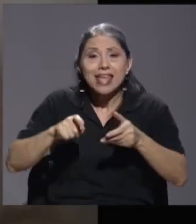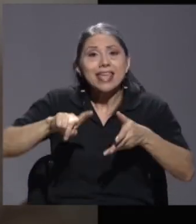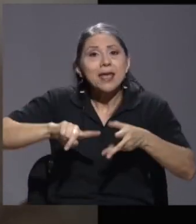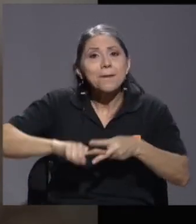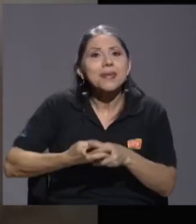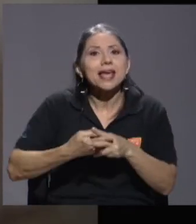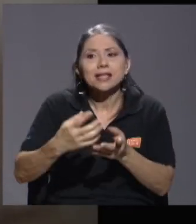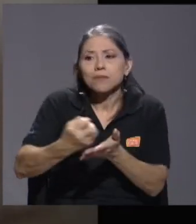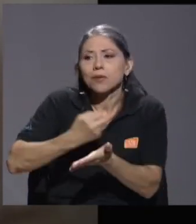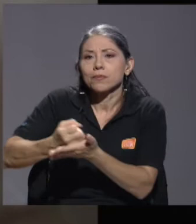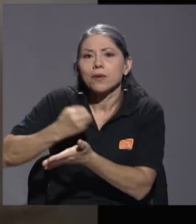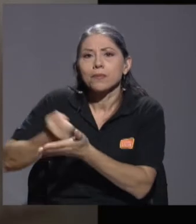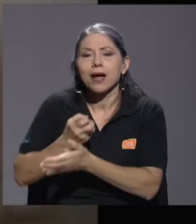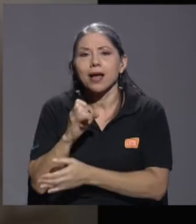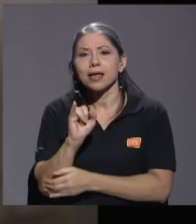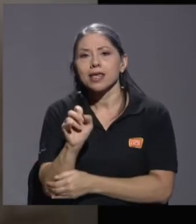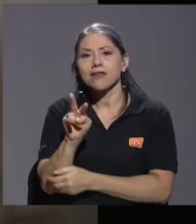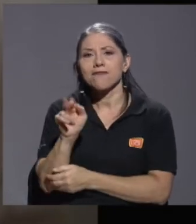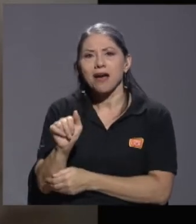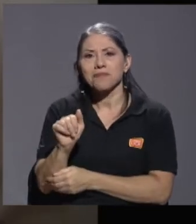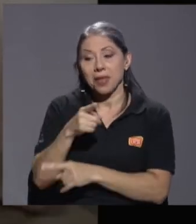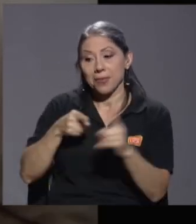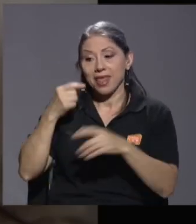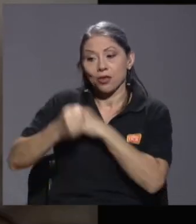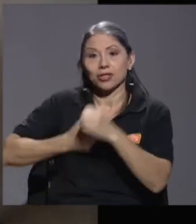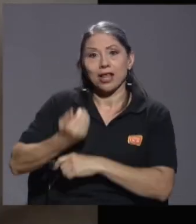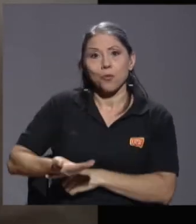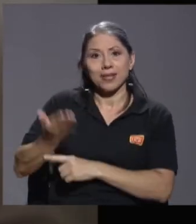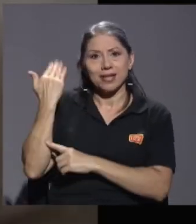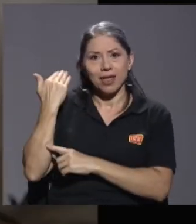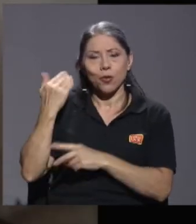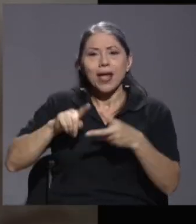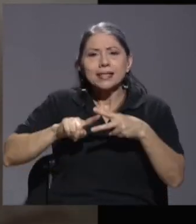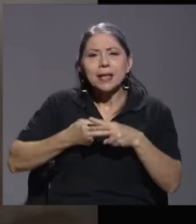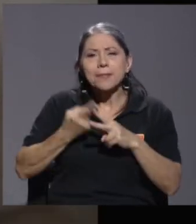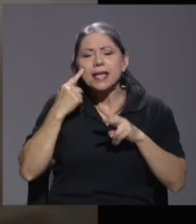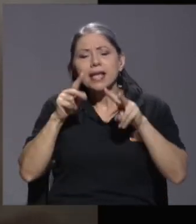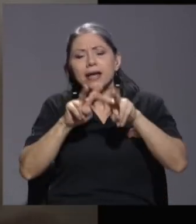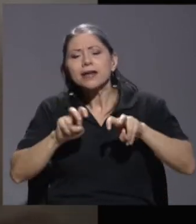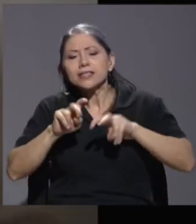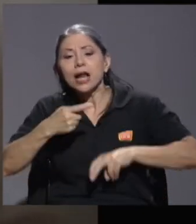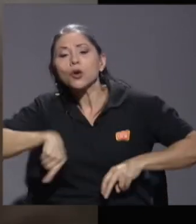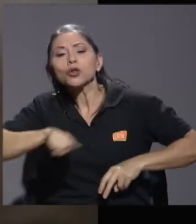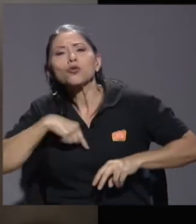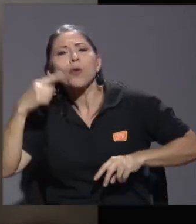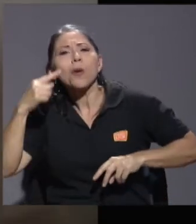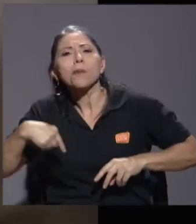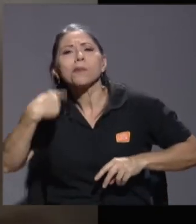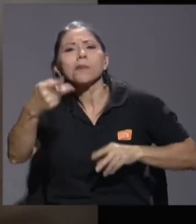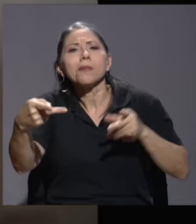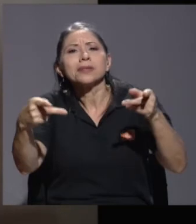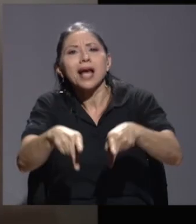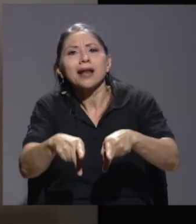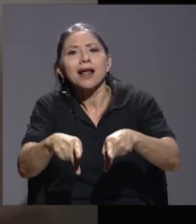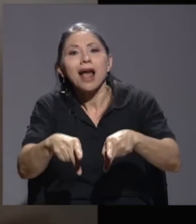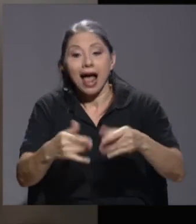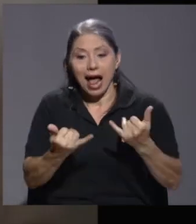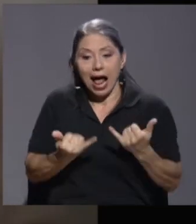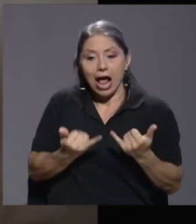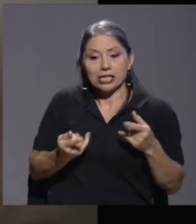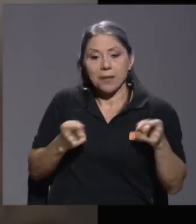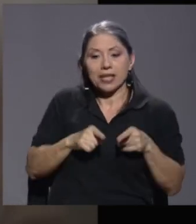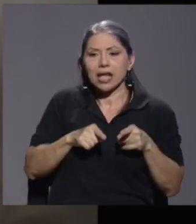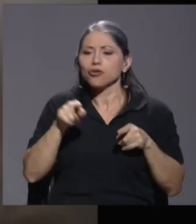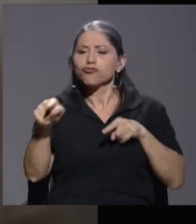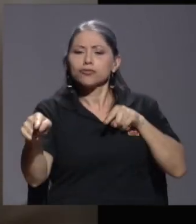al valor agregado, a mediados del año pasado, se empieza a revisar nuestras proyecciones, nuestros resultados con relación a lo que se estaba realmente dando